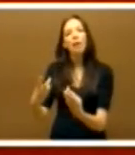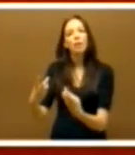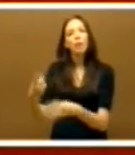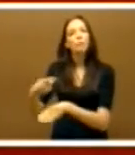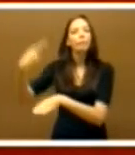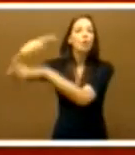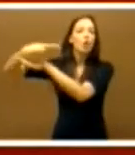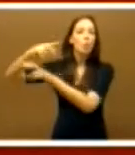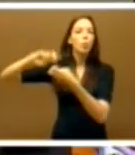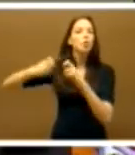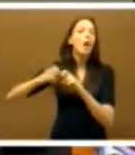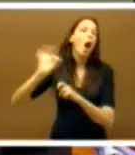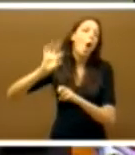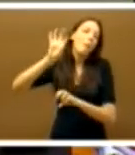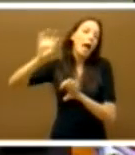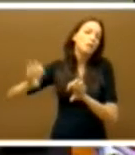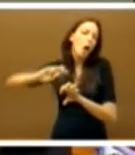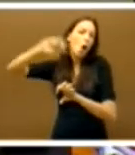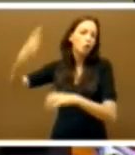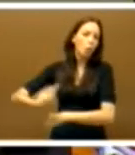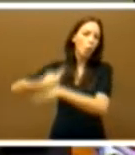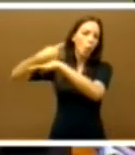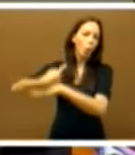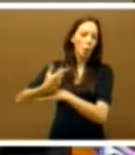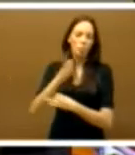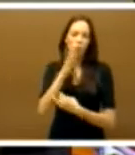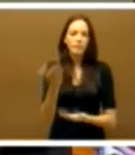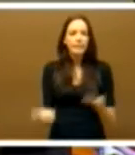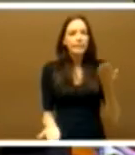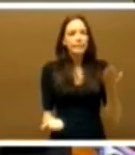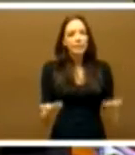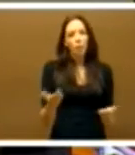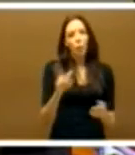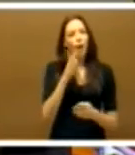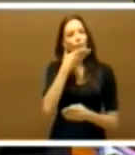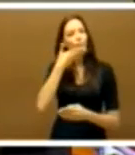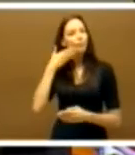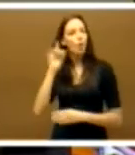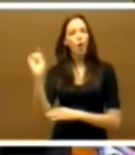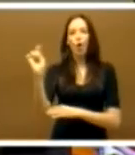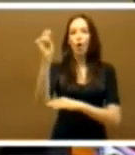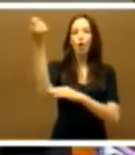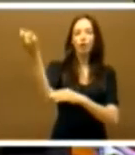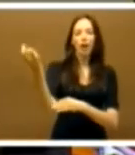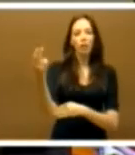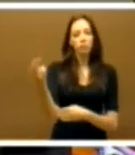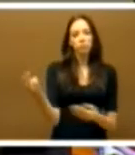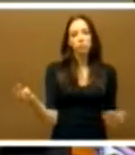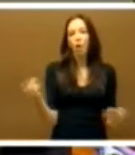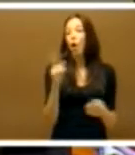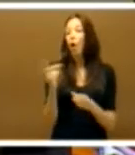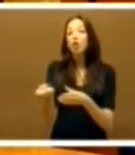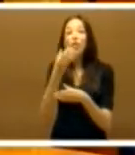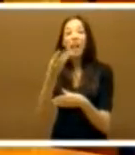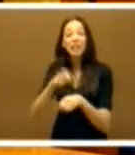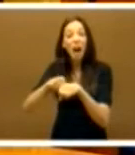Bruselas y a veces desde más lejos, que no se identificaban precisamente con las siglas gloriosas, más que respetables de socialistas